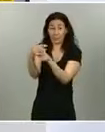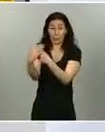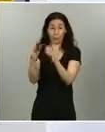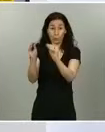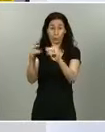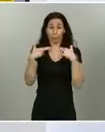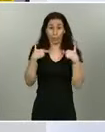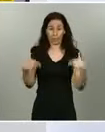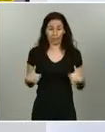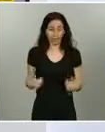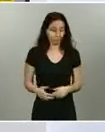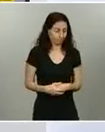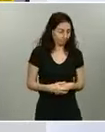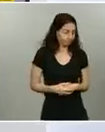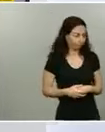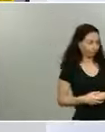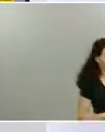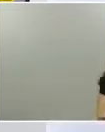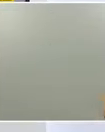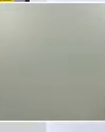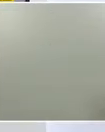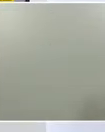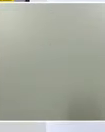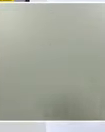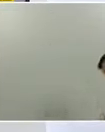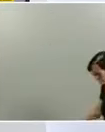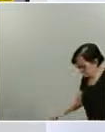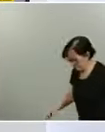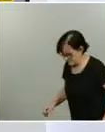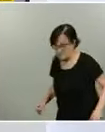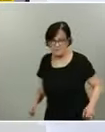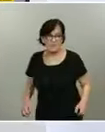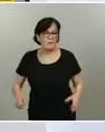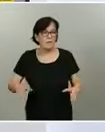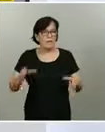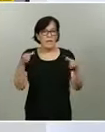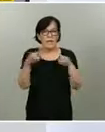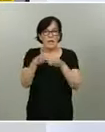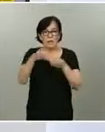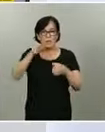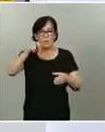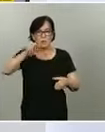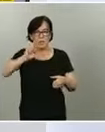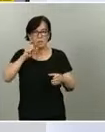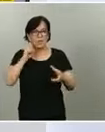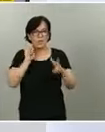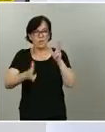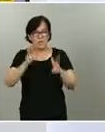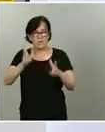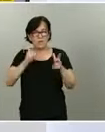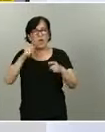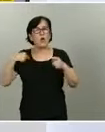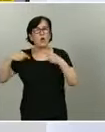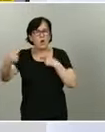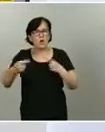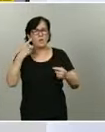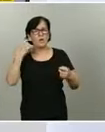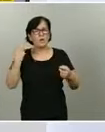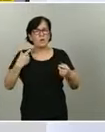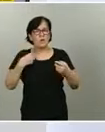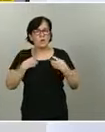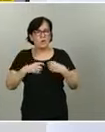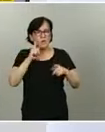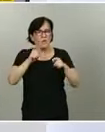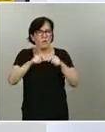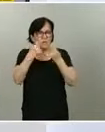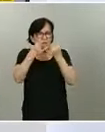El grupo Nervian de Euskadi le pregunta qué consecuencias se han detectado en pacientes que han pasado la enfermedad, trombos, rotura de fibras… ¿Se